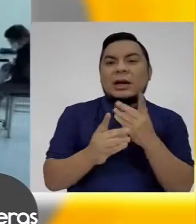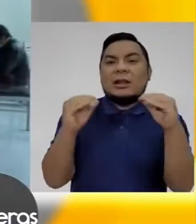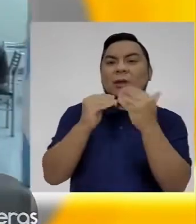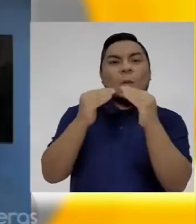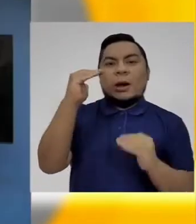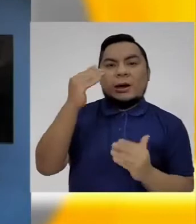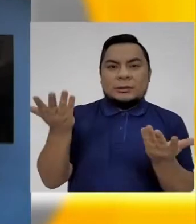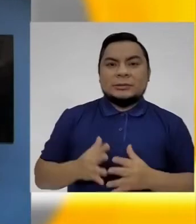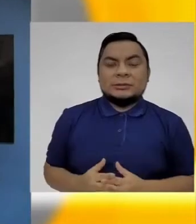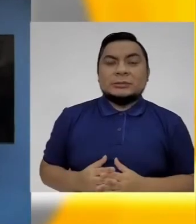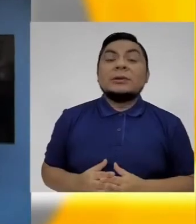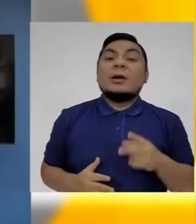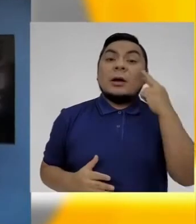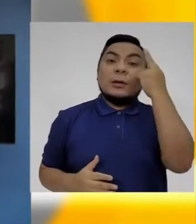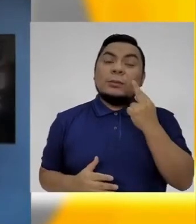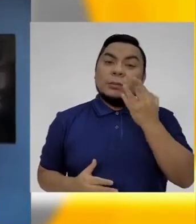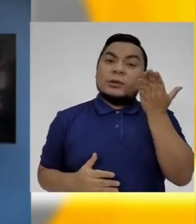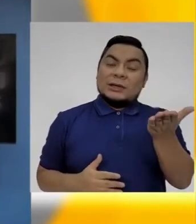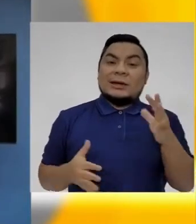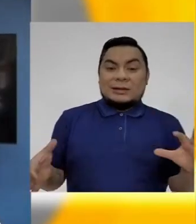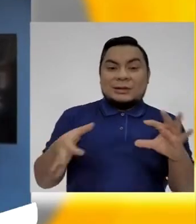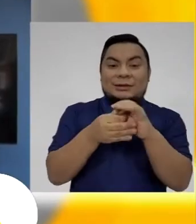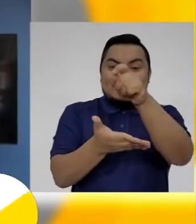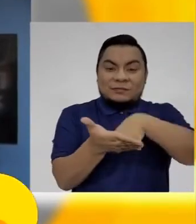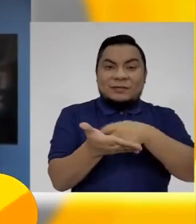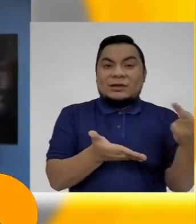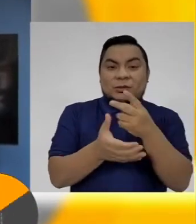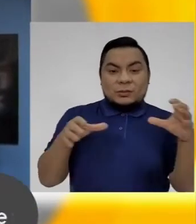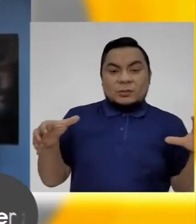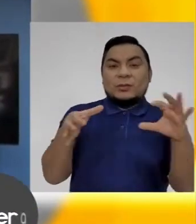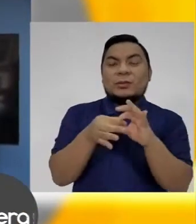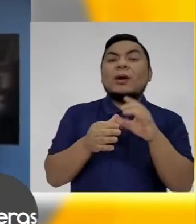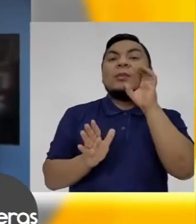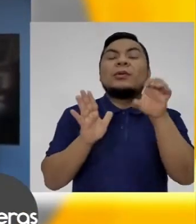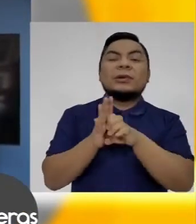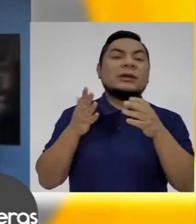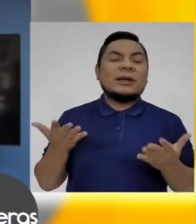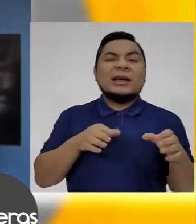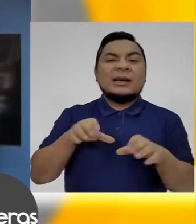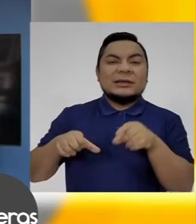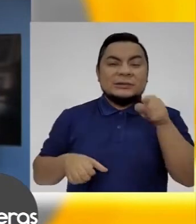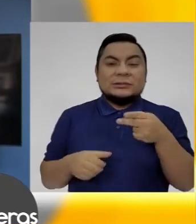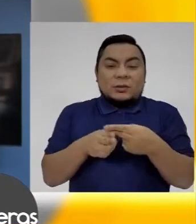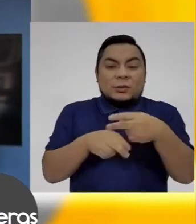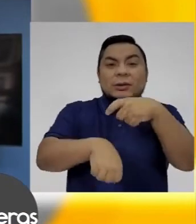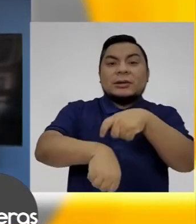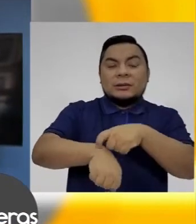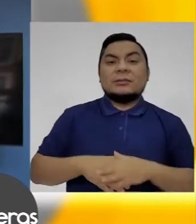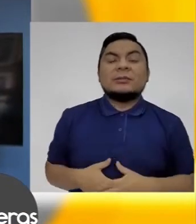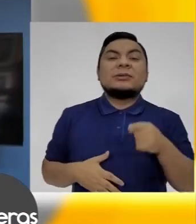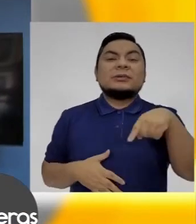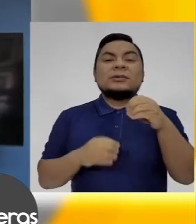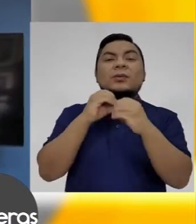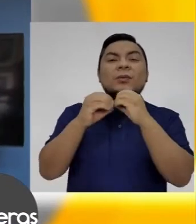democracia. Es por eso que esta alianza lo que hace es, por ejemplo, en el corto plazo,